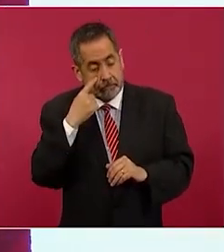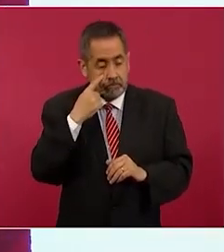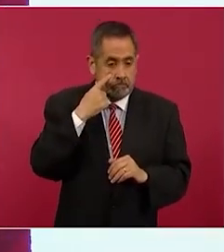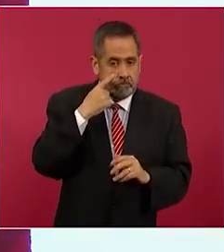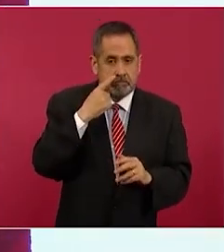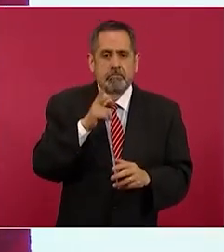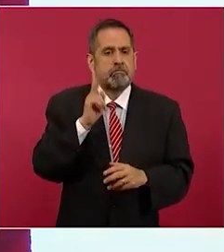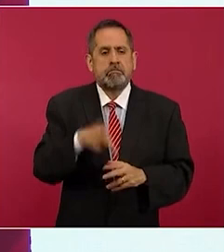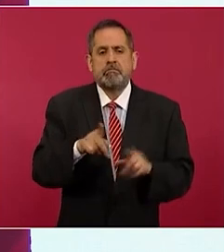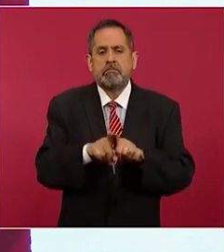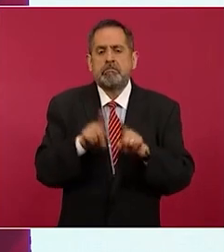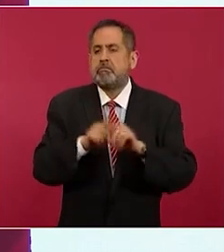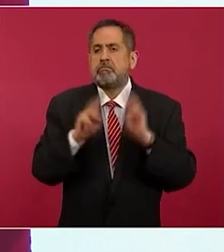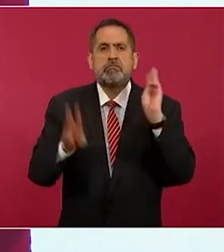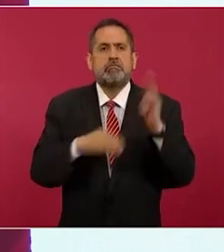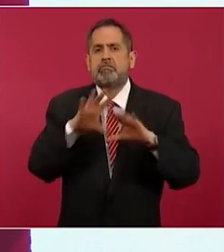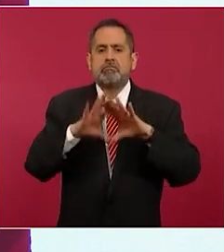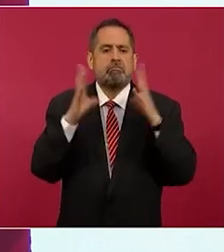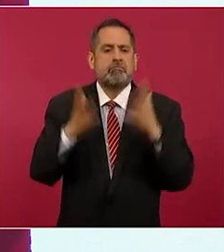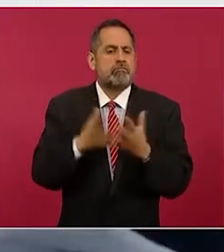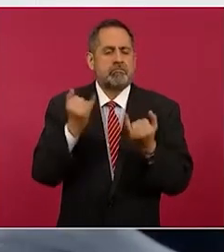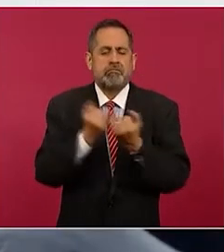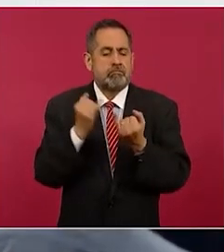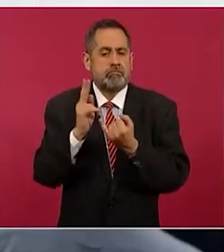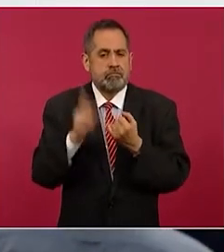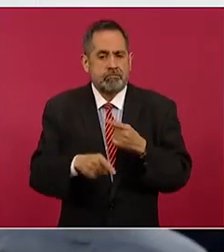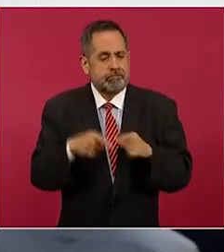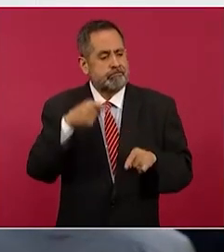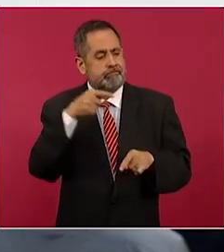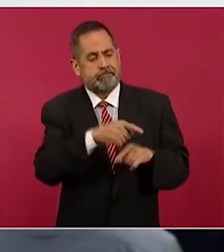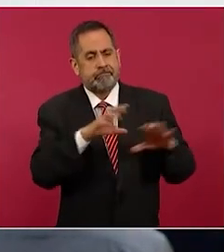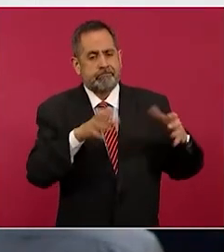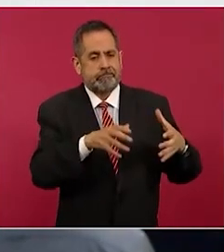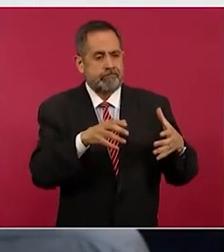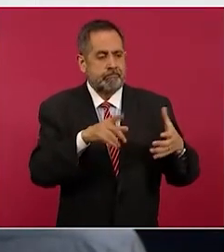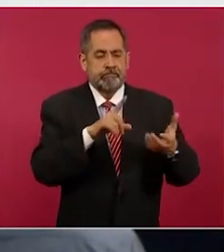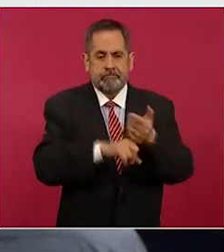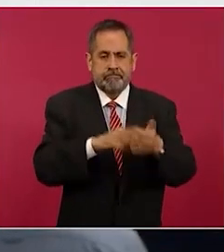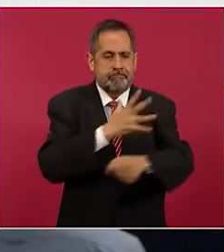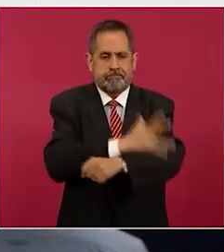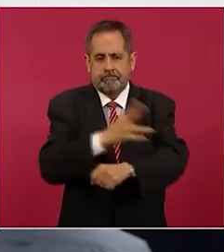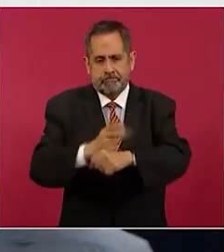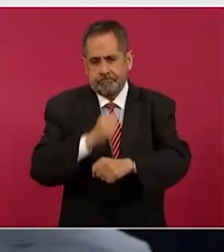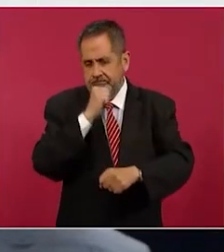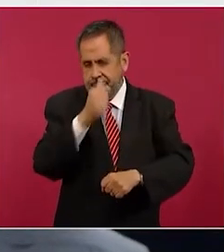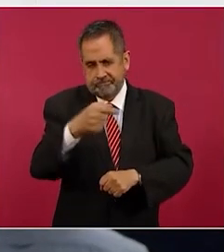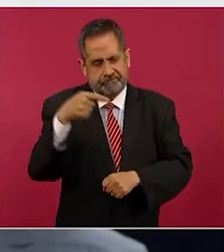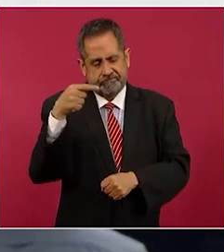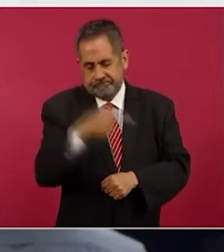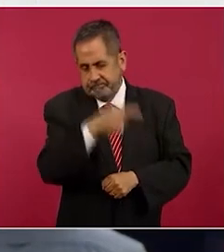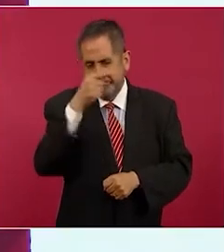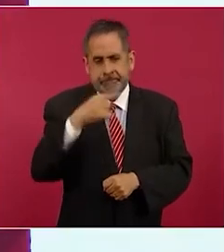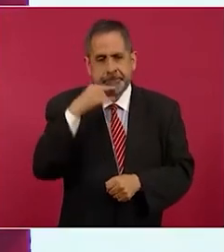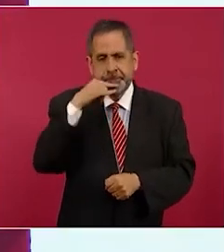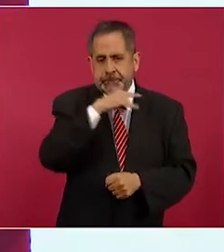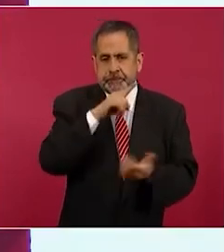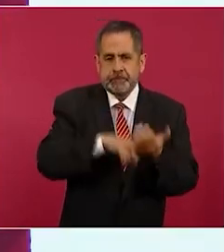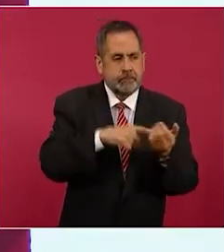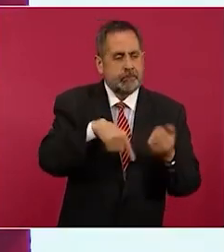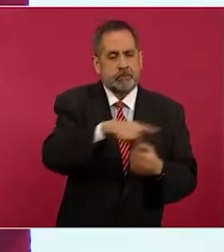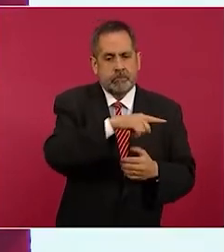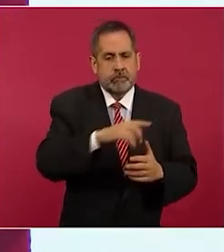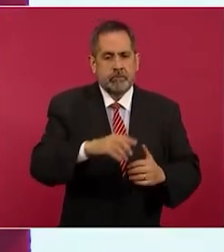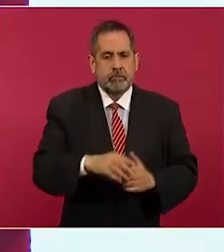como en cualquier lugar del mundo se caracteriza por la deshonestidad y la hipocresía